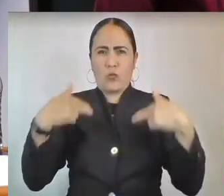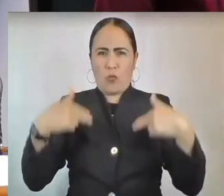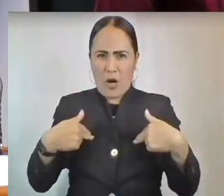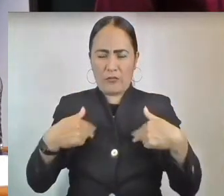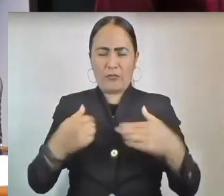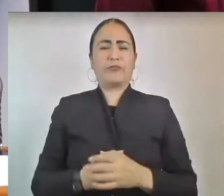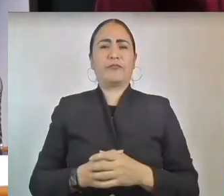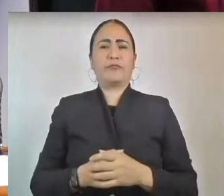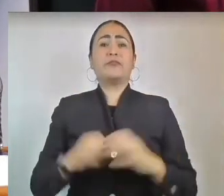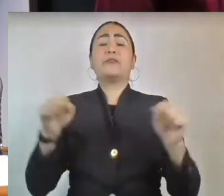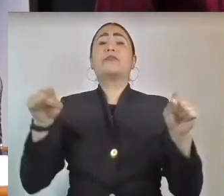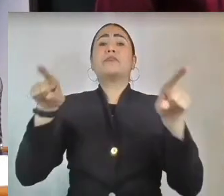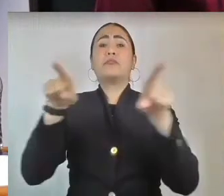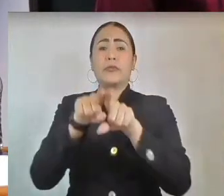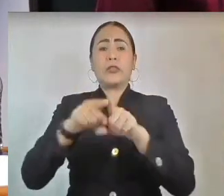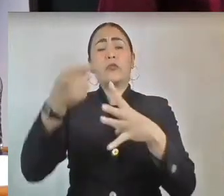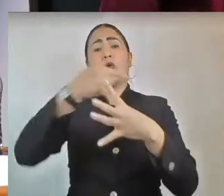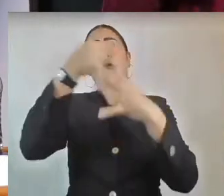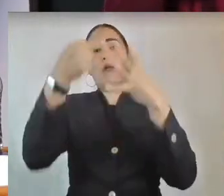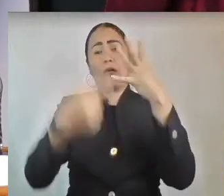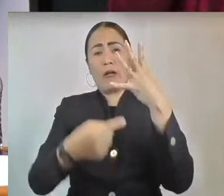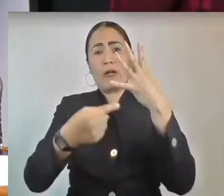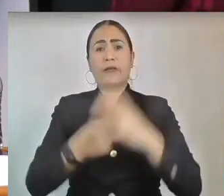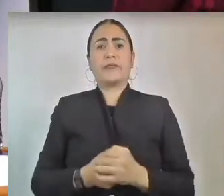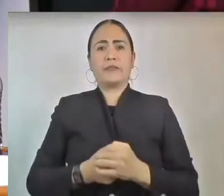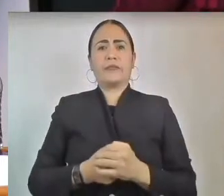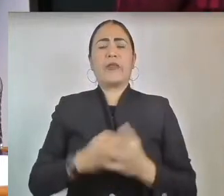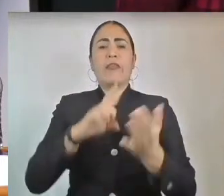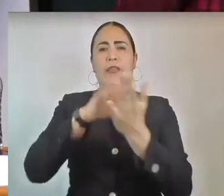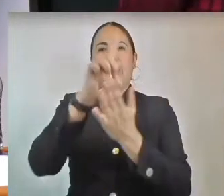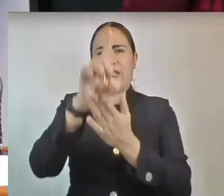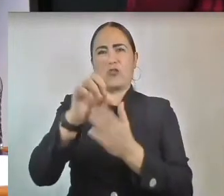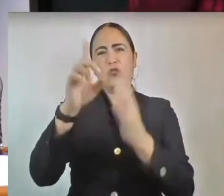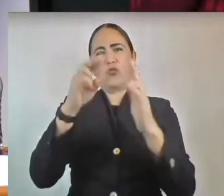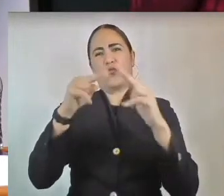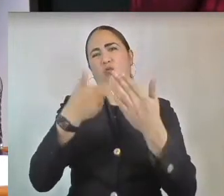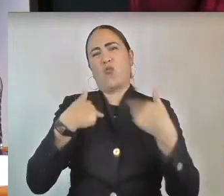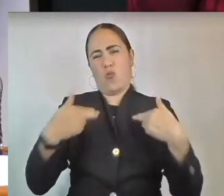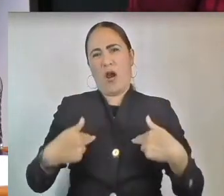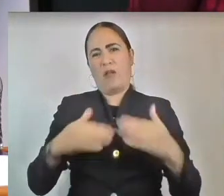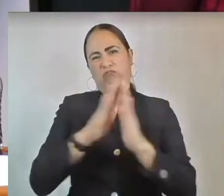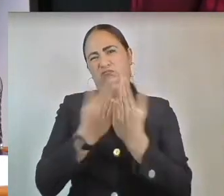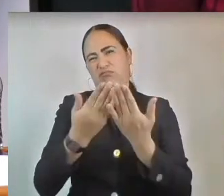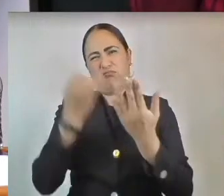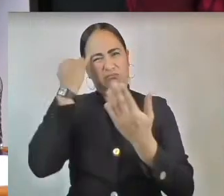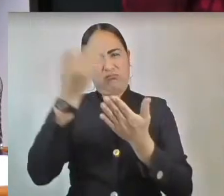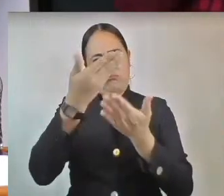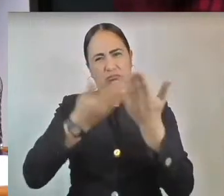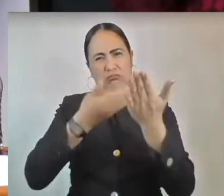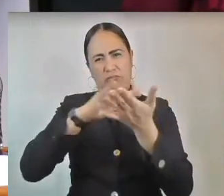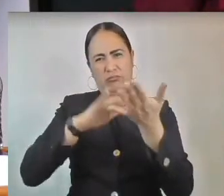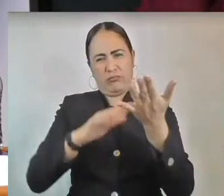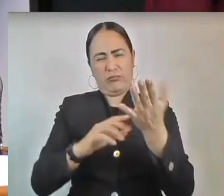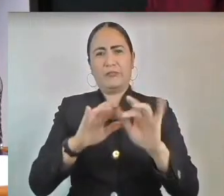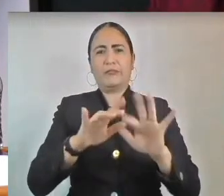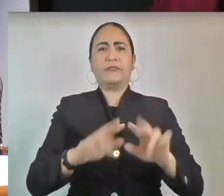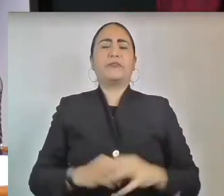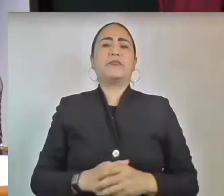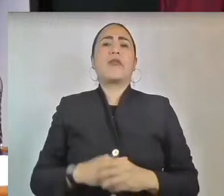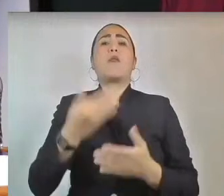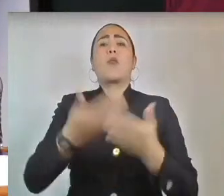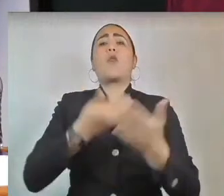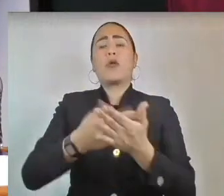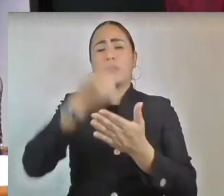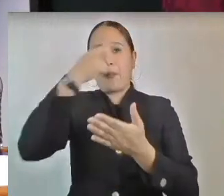publicaciones en materias relacionadas con los derechos humanos. Tres, propuesta de programa de trabajo y una